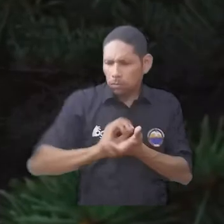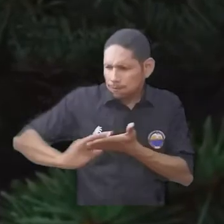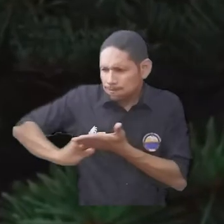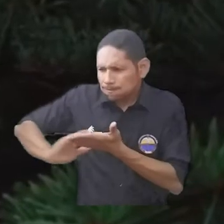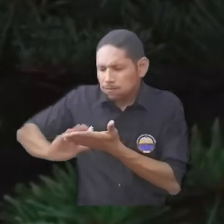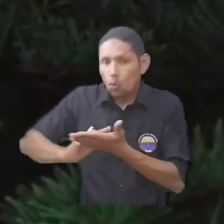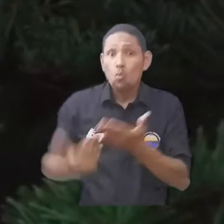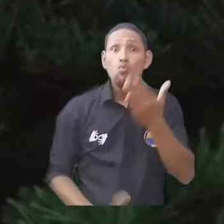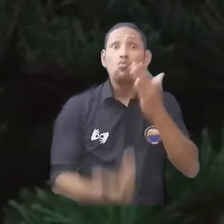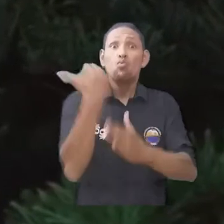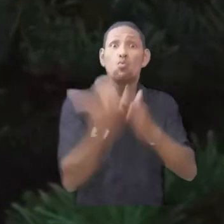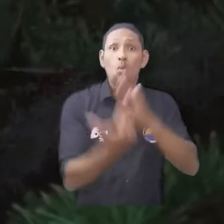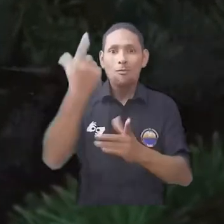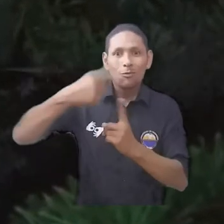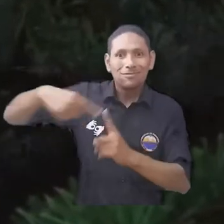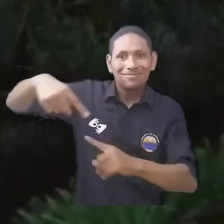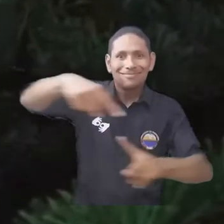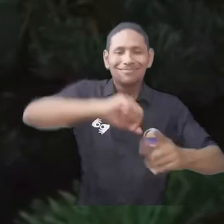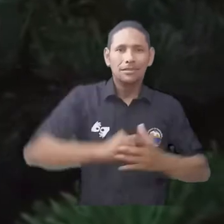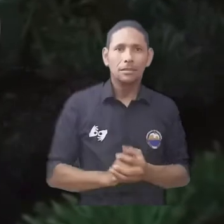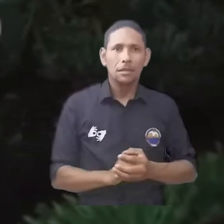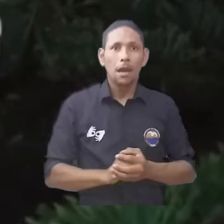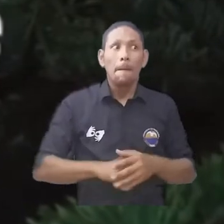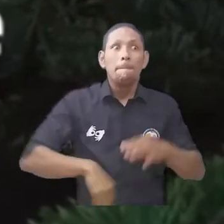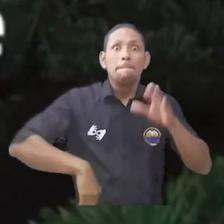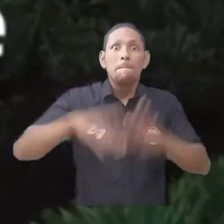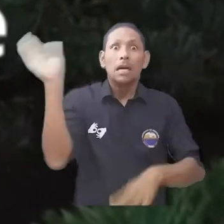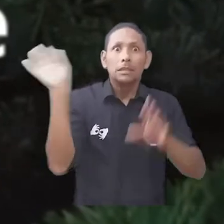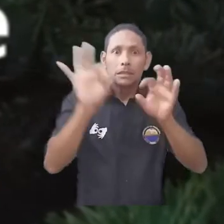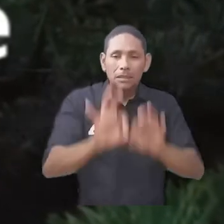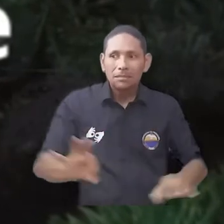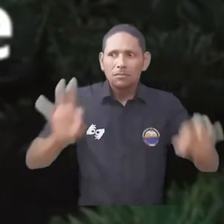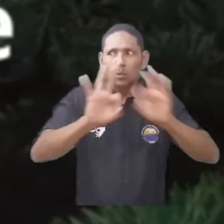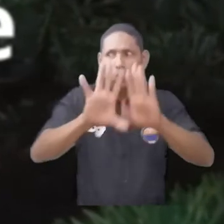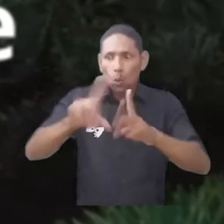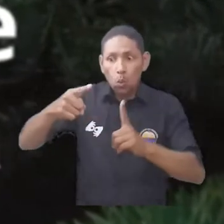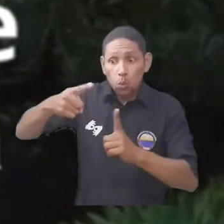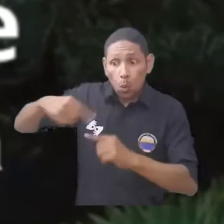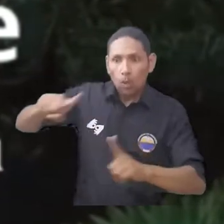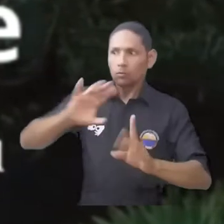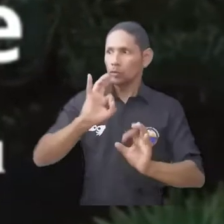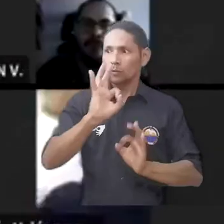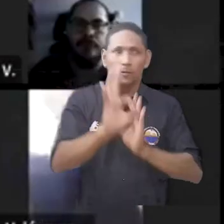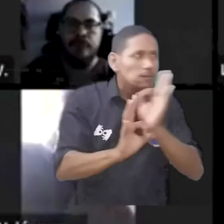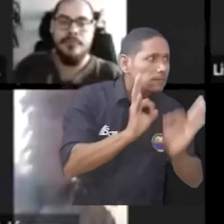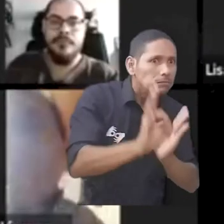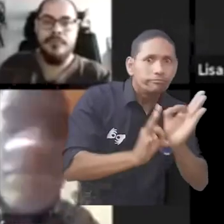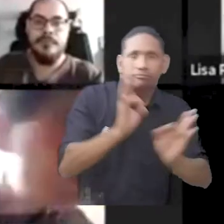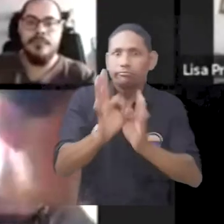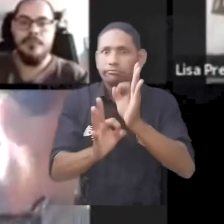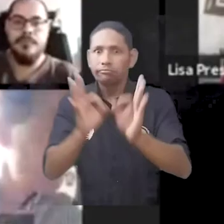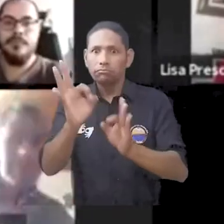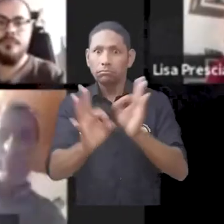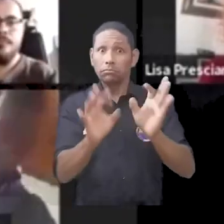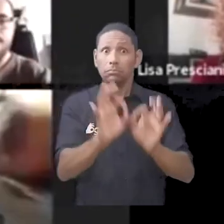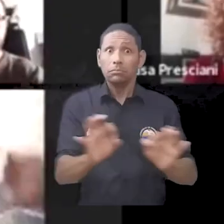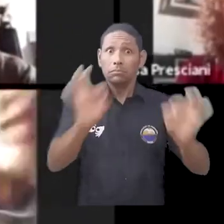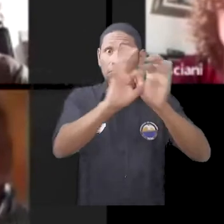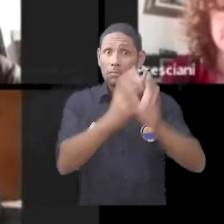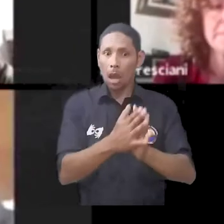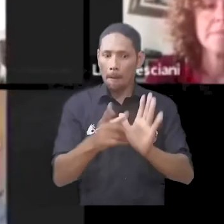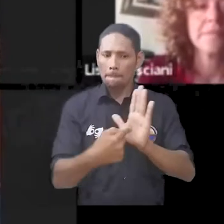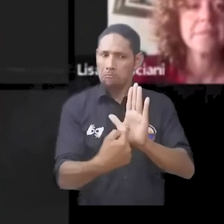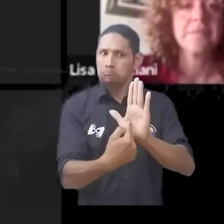turismo. Principalmente pensando en el turismo sostenible como una de las alternativas